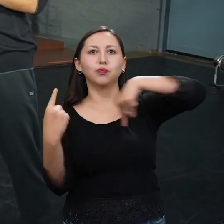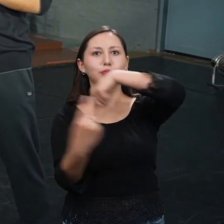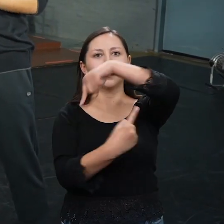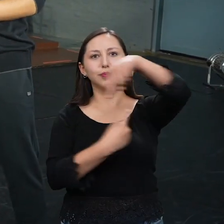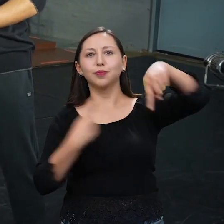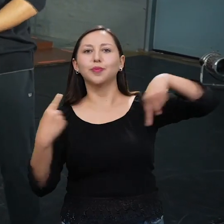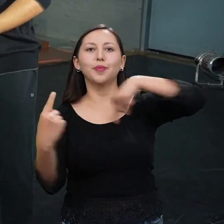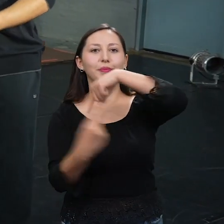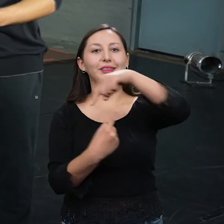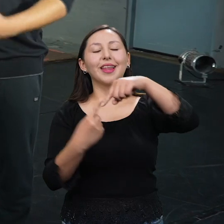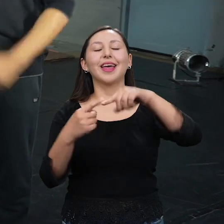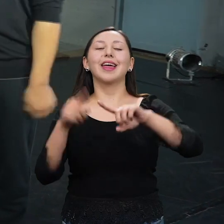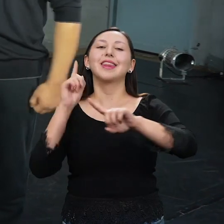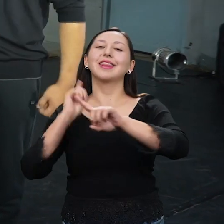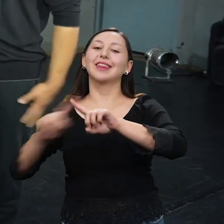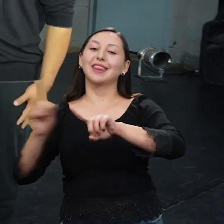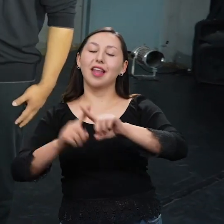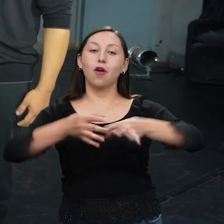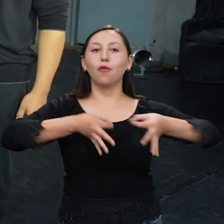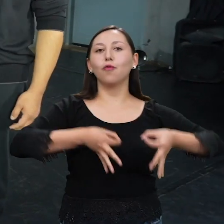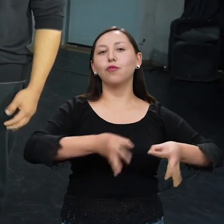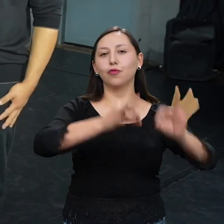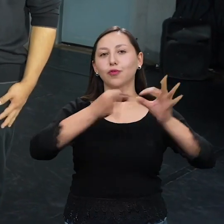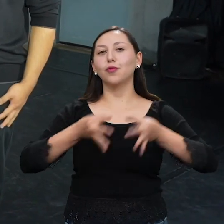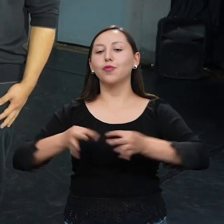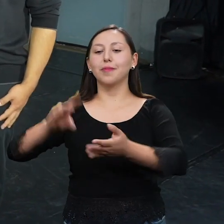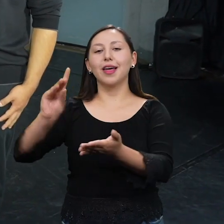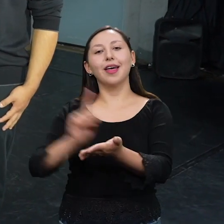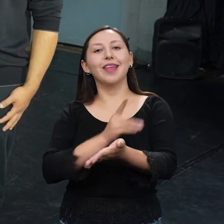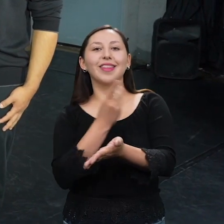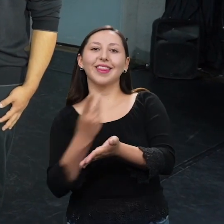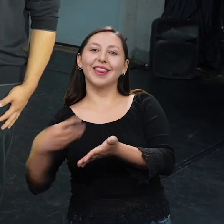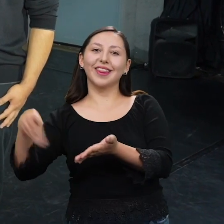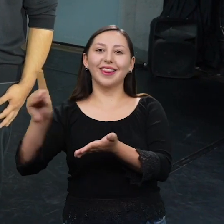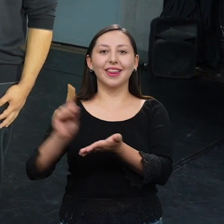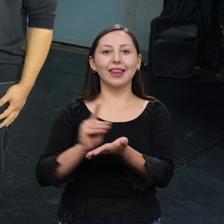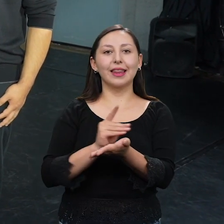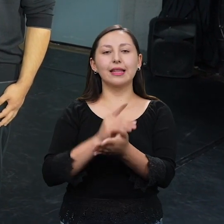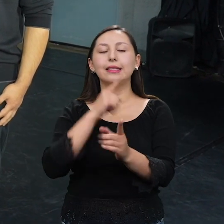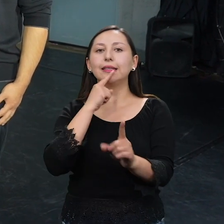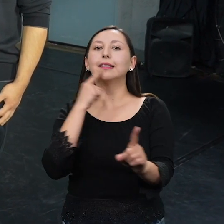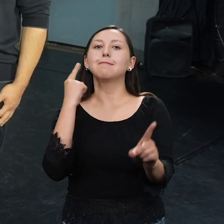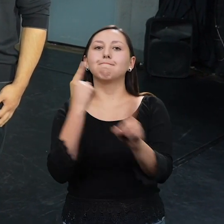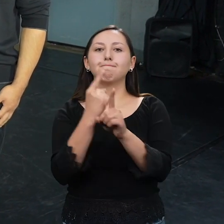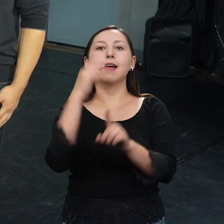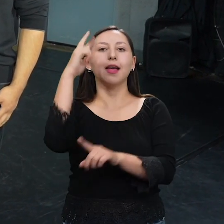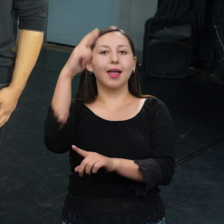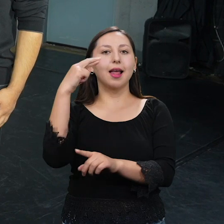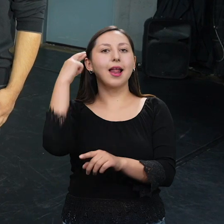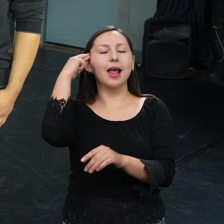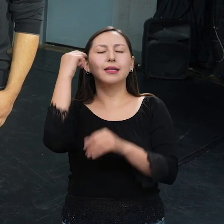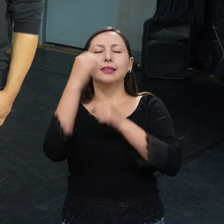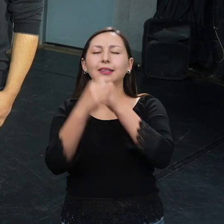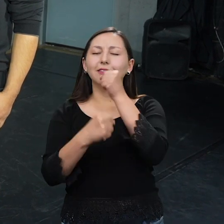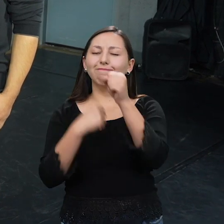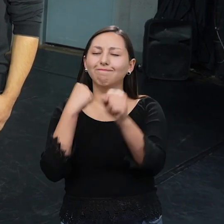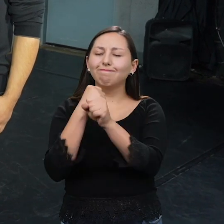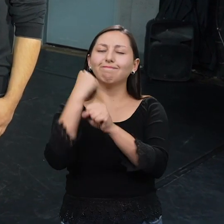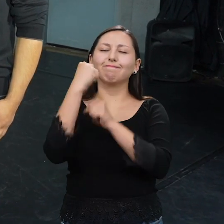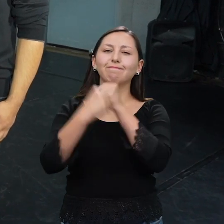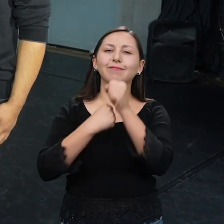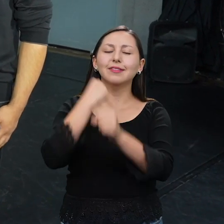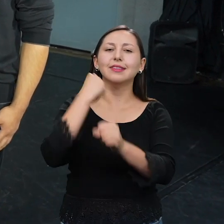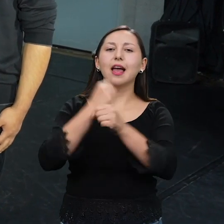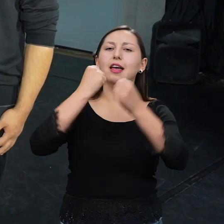una variedad grande para poder hacer. Con razón. Tienen que practicar tantos años. Hay un montón por